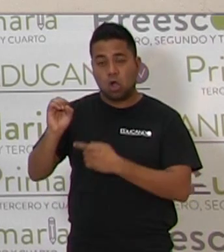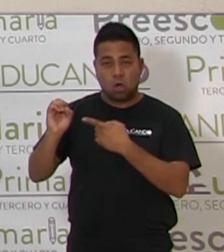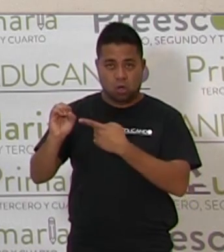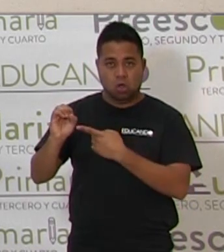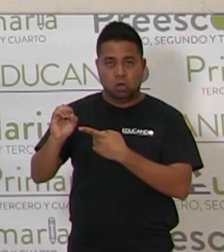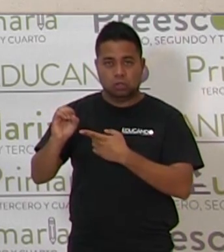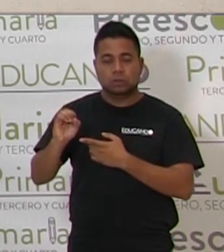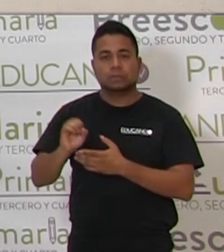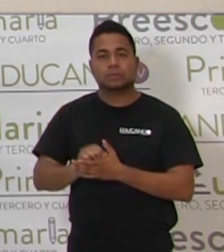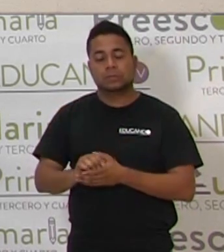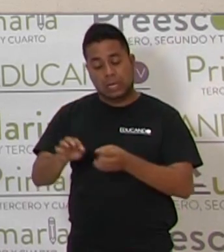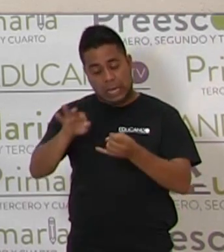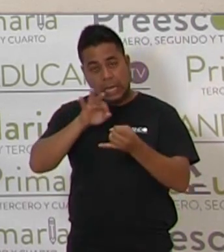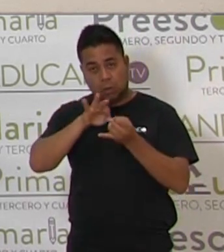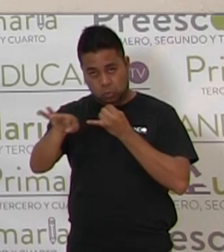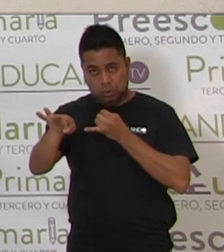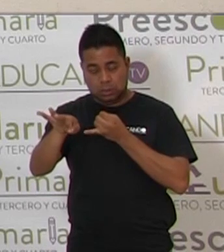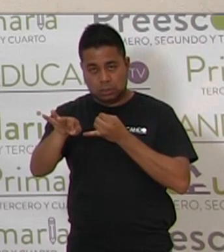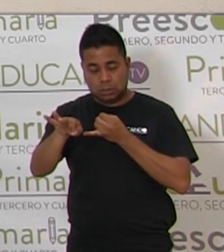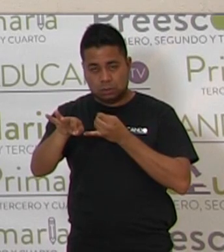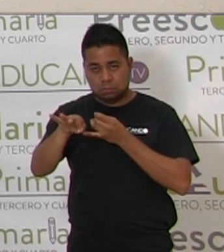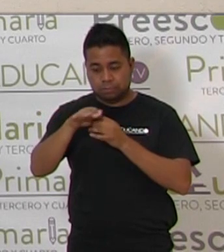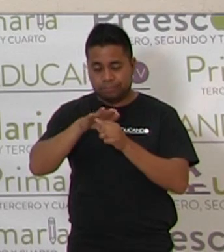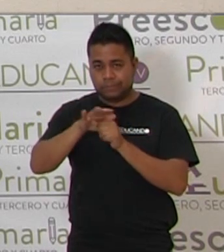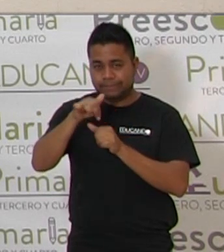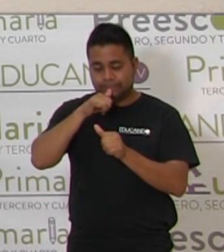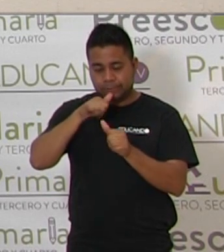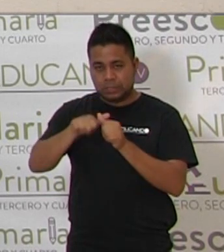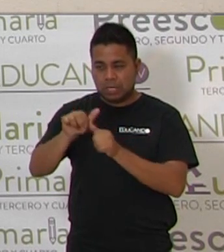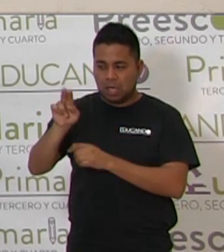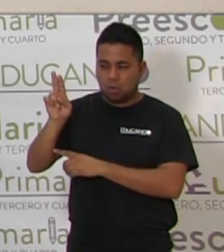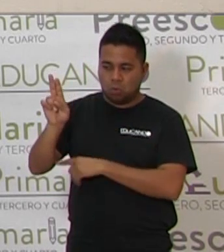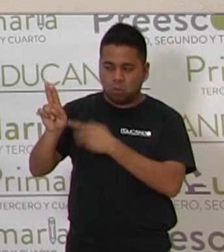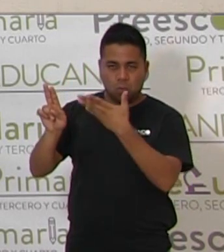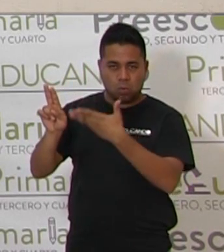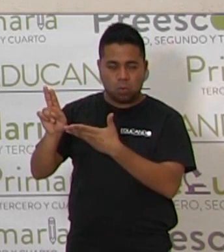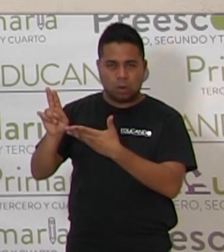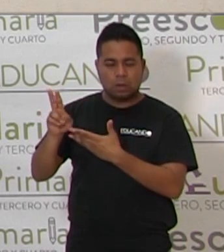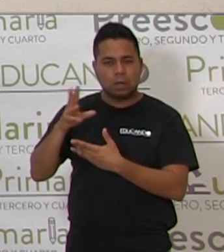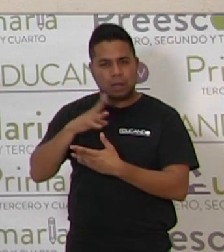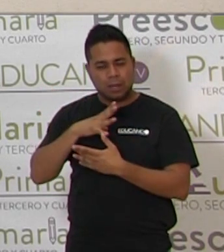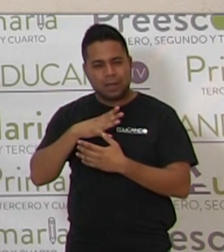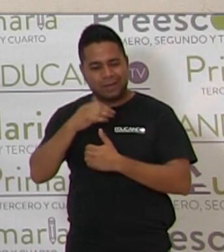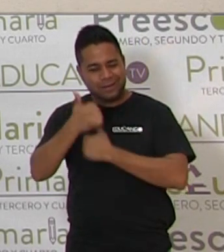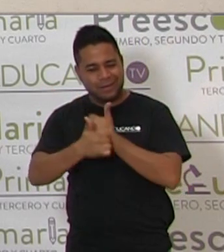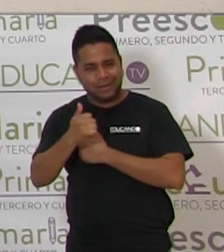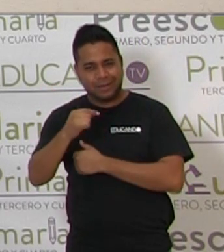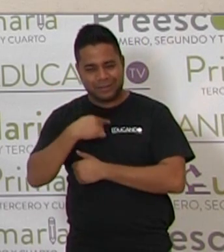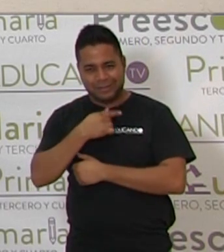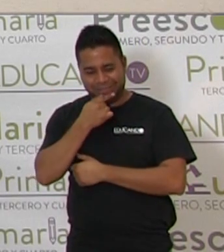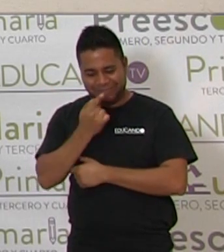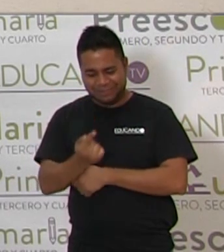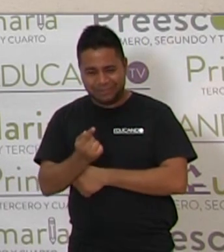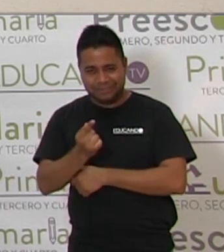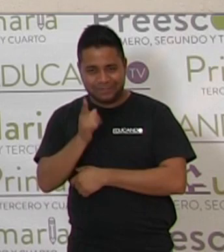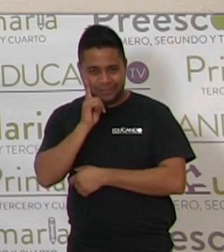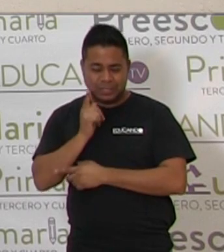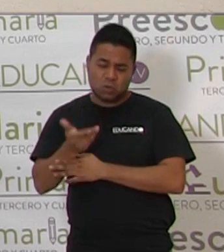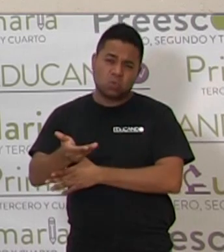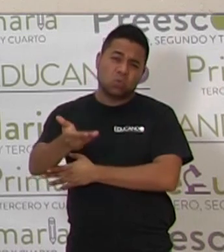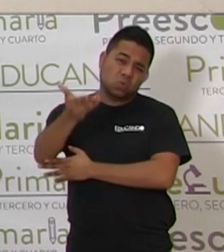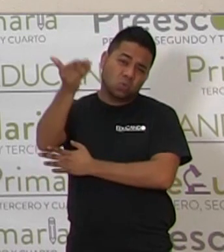O. Y por último, había un concurso cuando era yo chiquita,